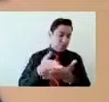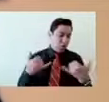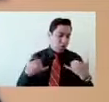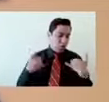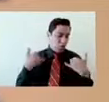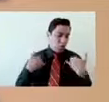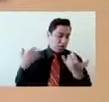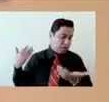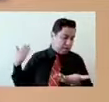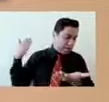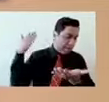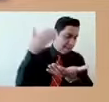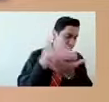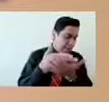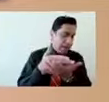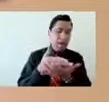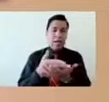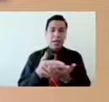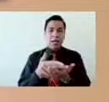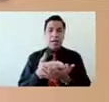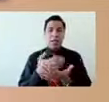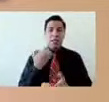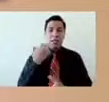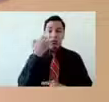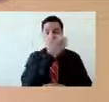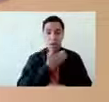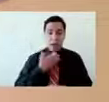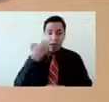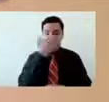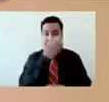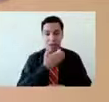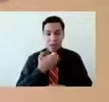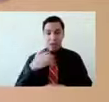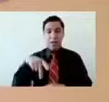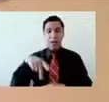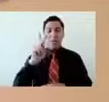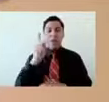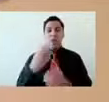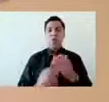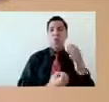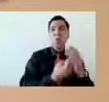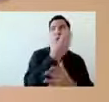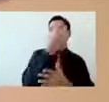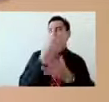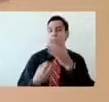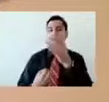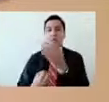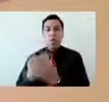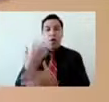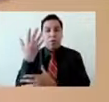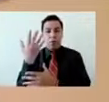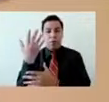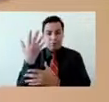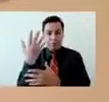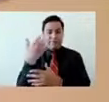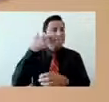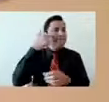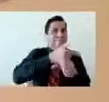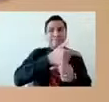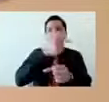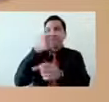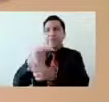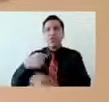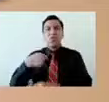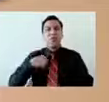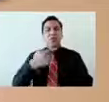etcétera, pero lo real es que estamos construyendo unas nuevas realidades en las cuales es totalmente válido identificar cómo me siento y qué